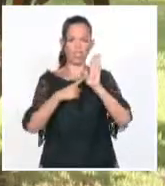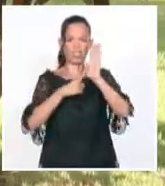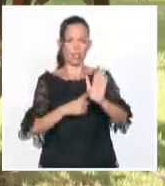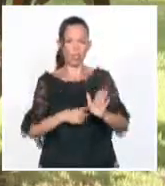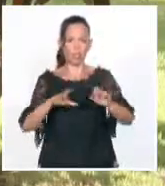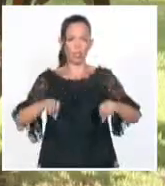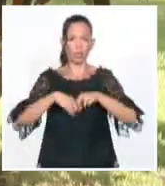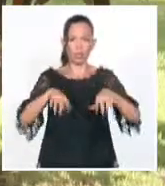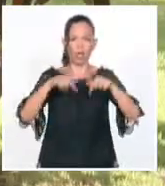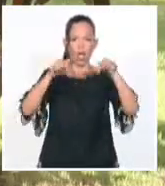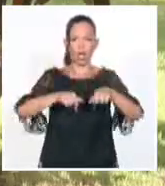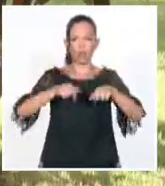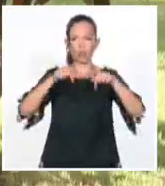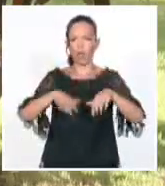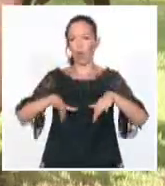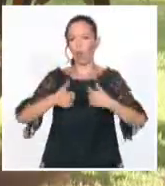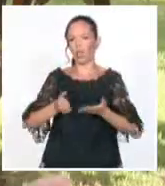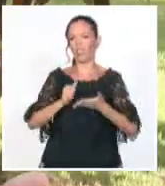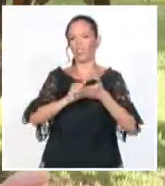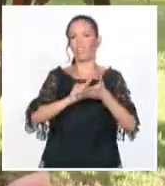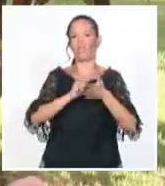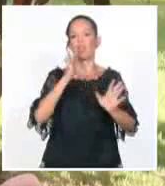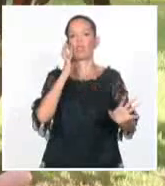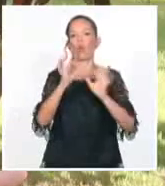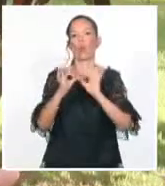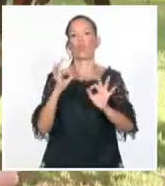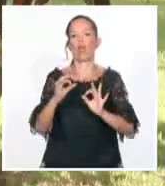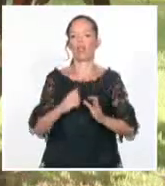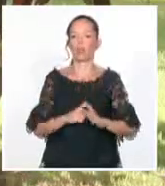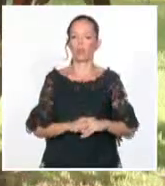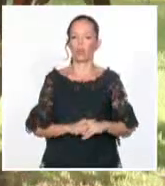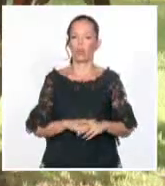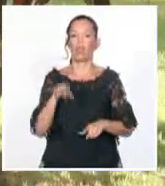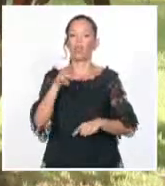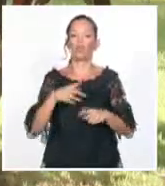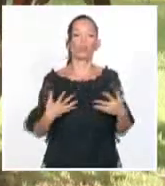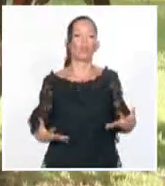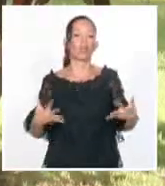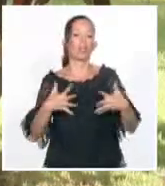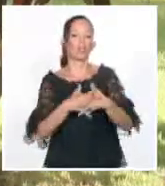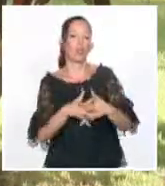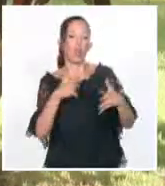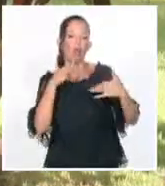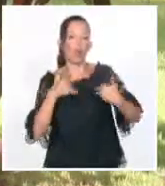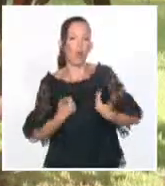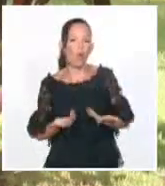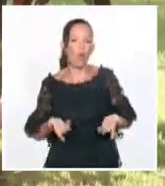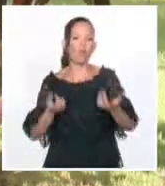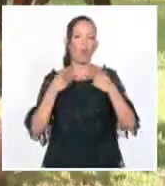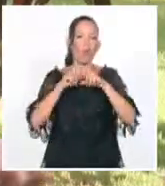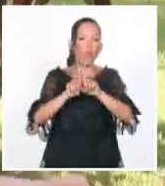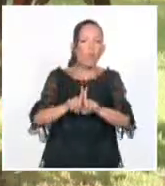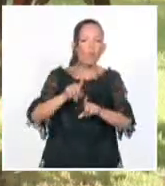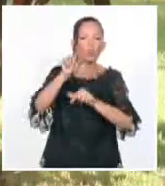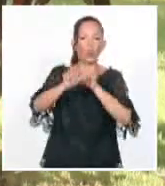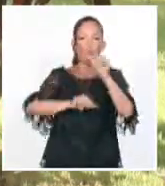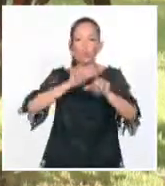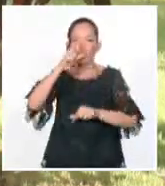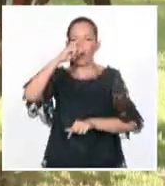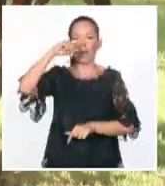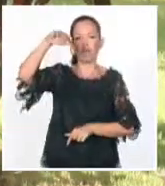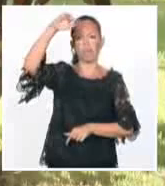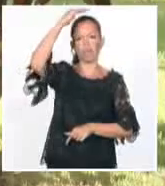con los servicios de cuidados, que son esos servicios que tienen que ver con cómo acompañar a las personas mayores, cómo acompañar a los niños, a las niñas, a las